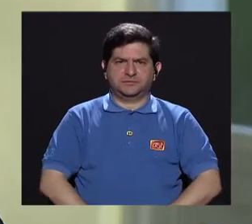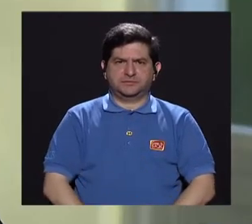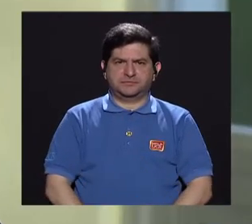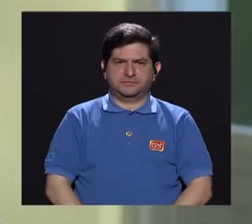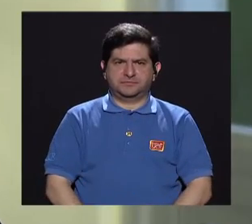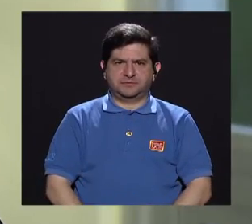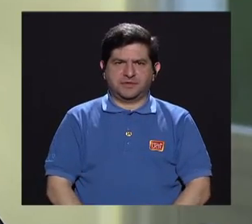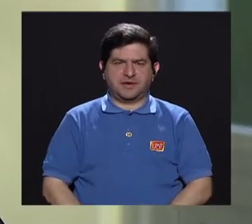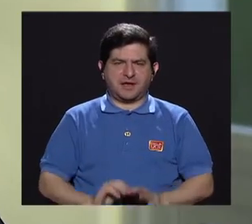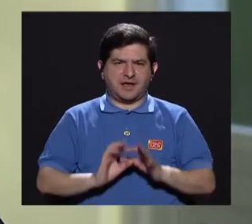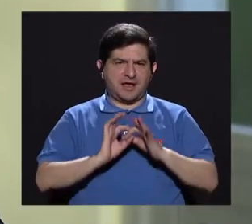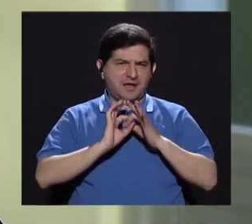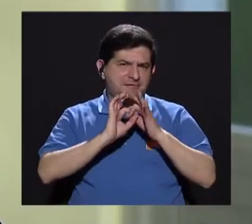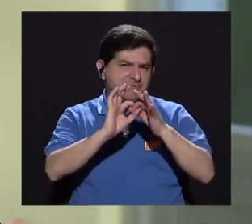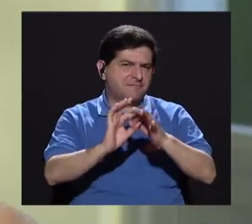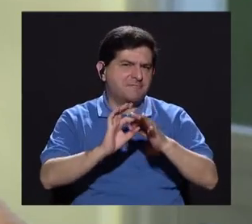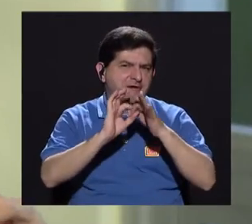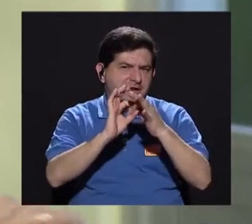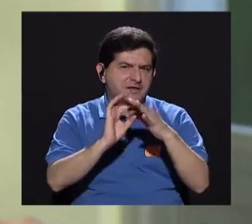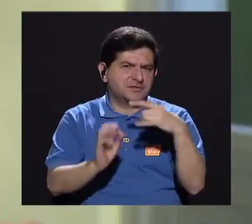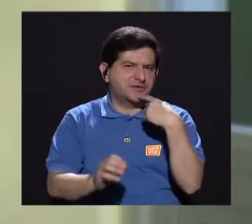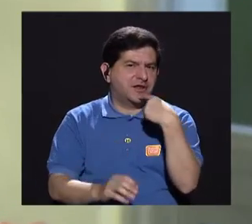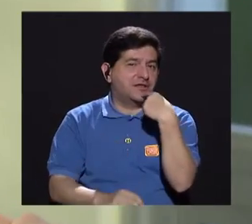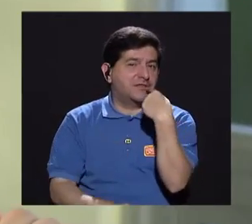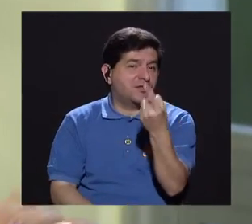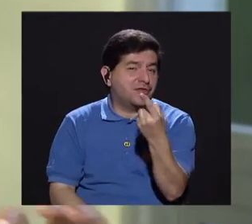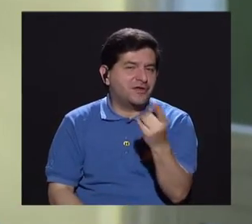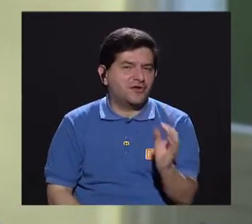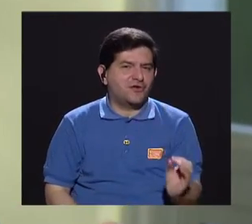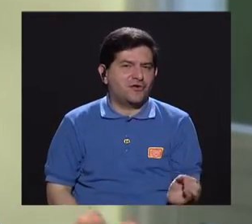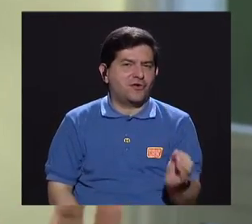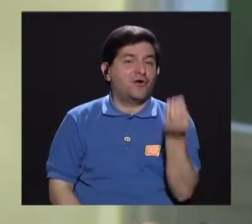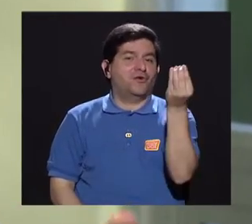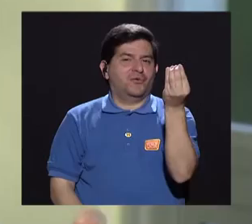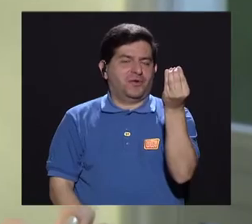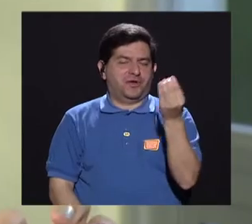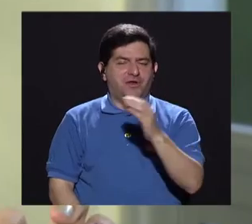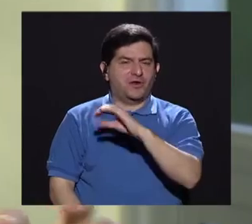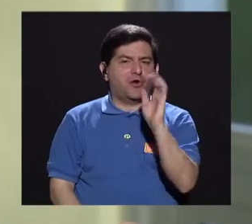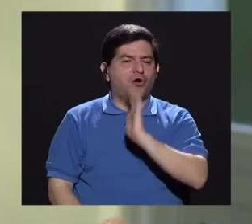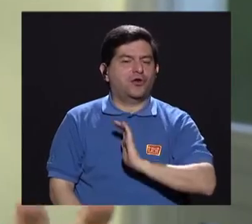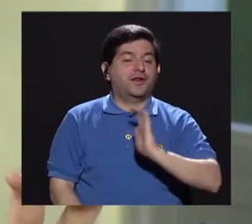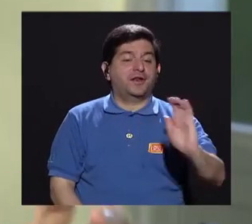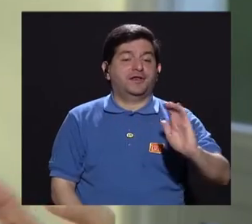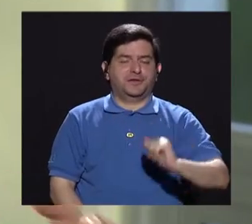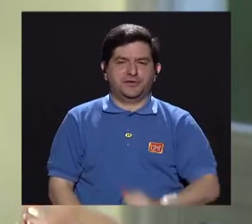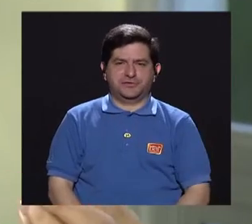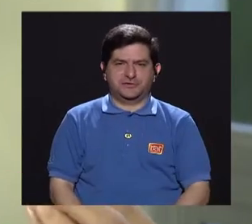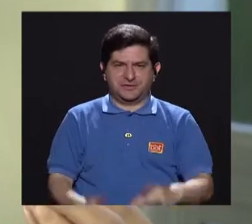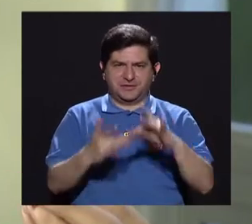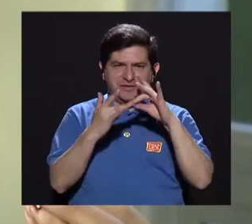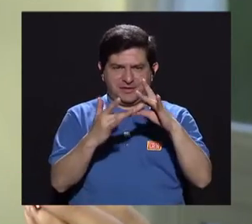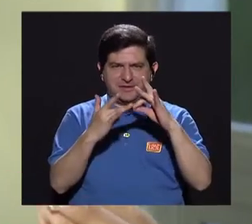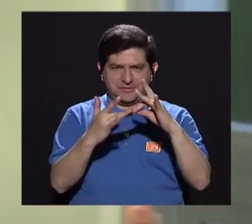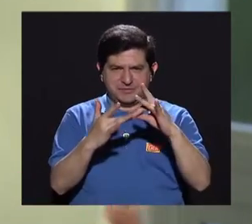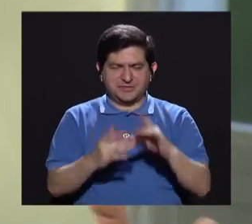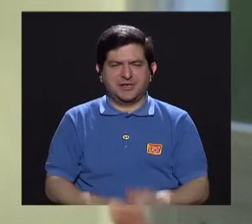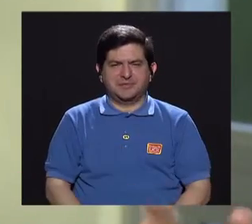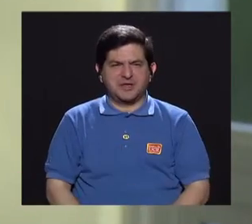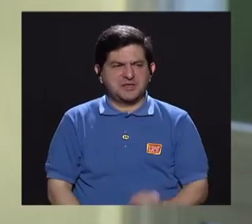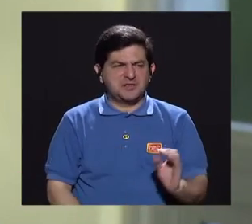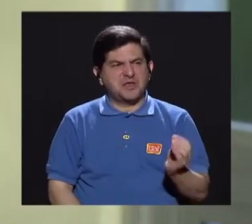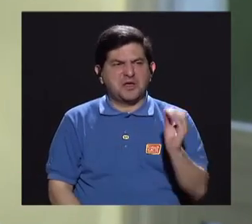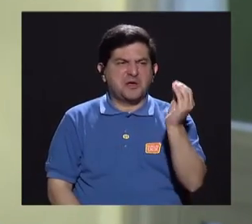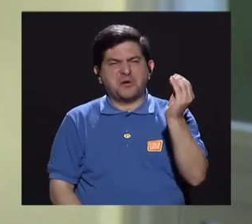Y en relación, digamos, cuando, ahora que decís adolescentes, jóvenes o niños, bueno, sobre todo en esta parte de la